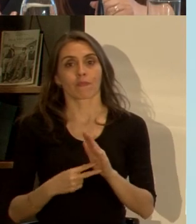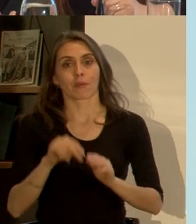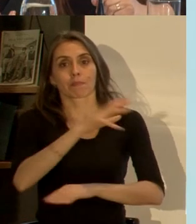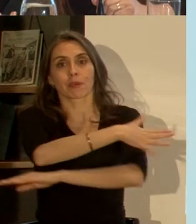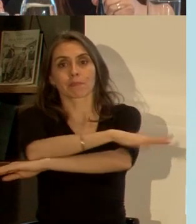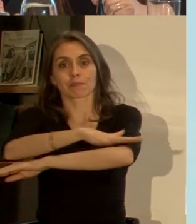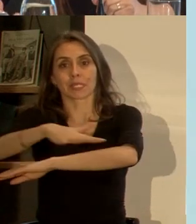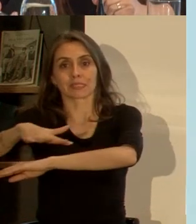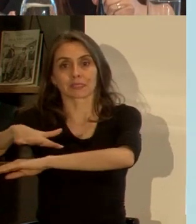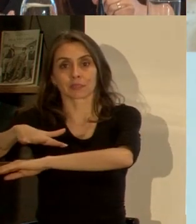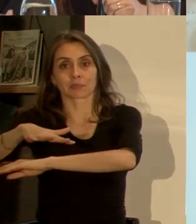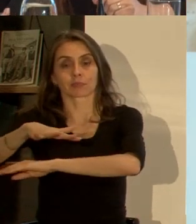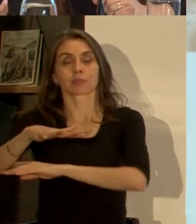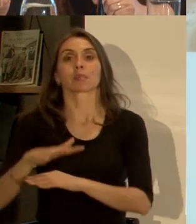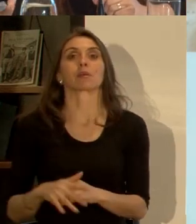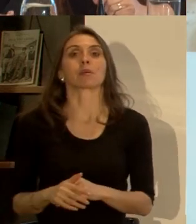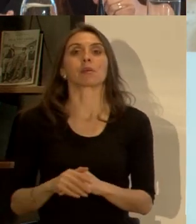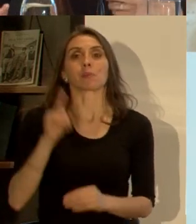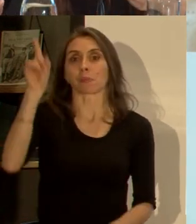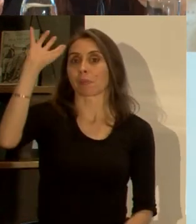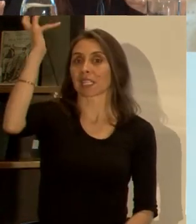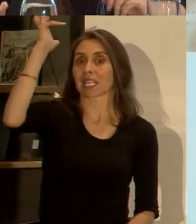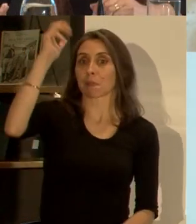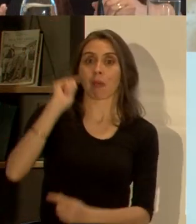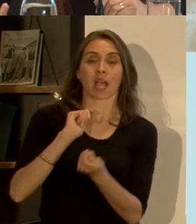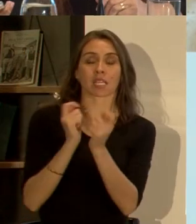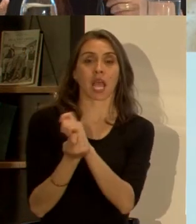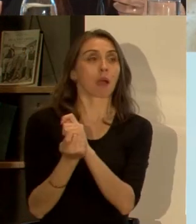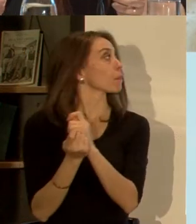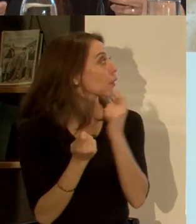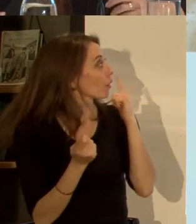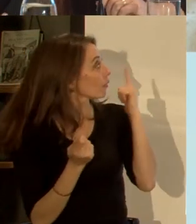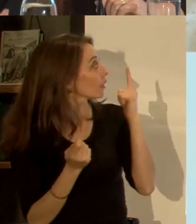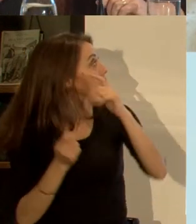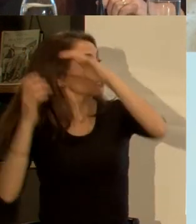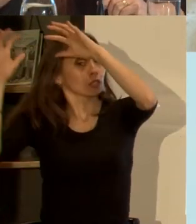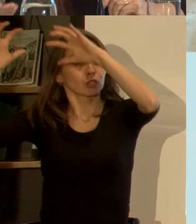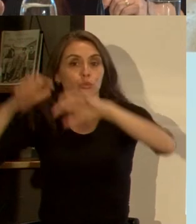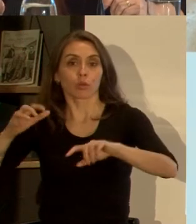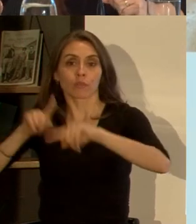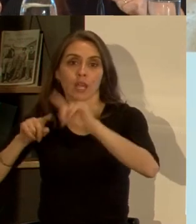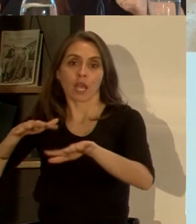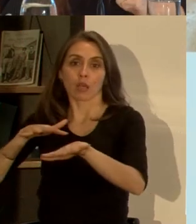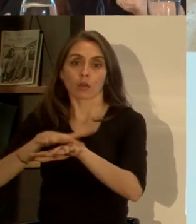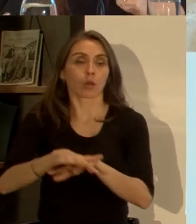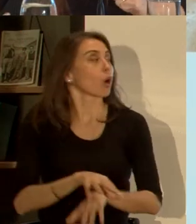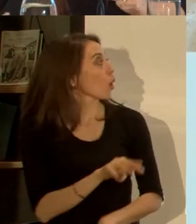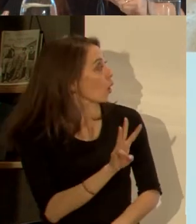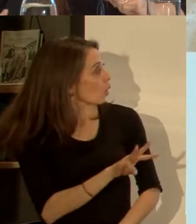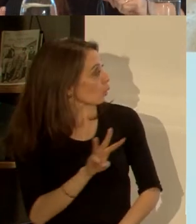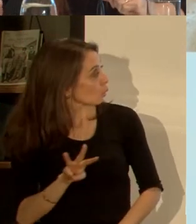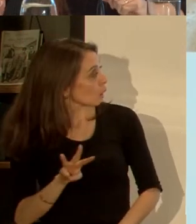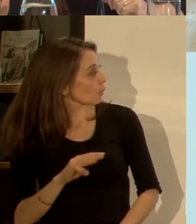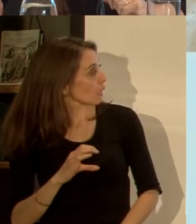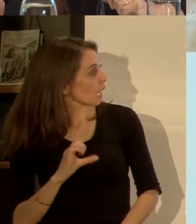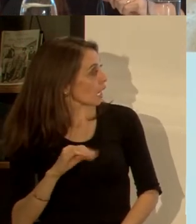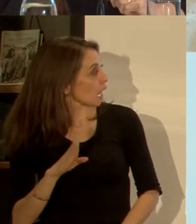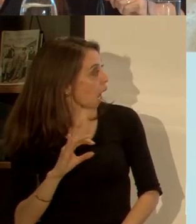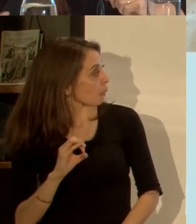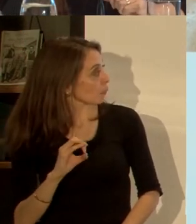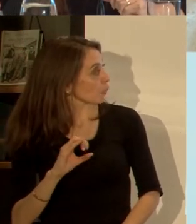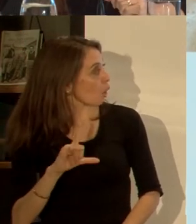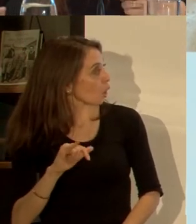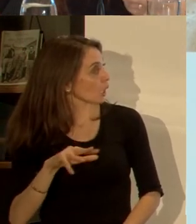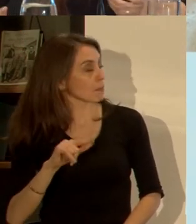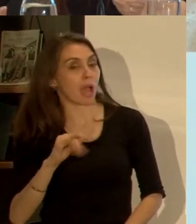mares los fenómenos meteorológicos que como vemos ahí están los aluviones hay una página de cambio climático en Chile y